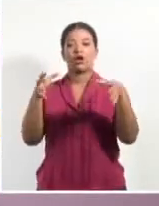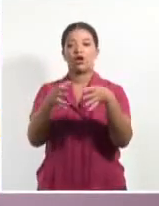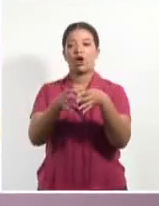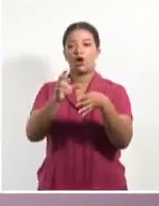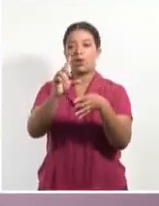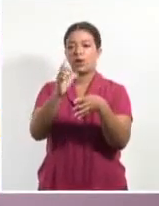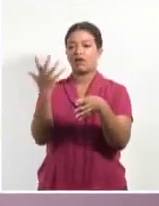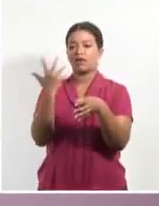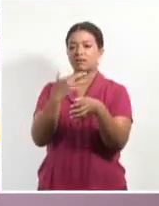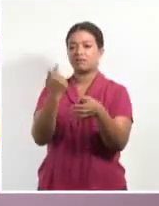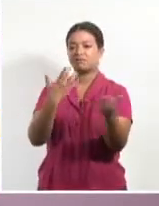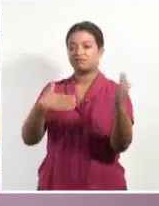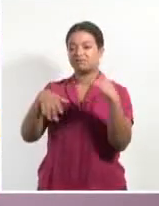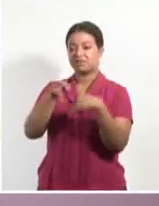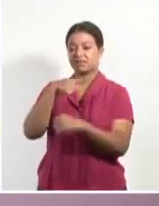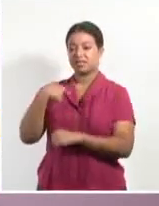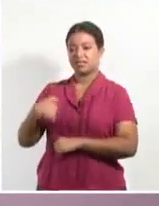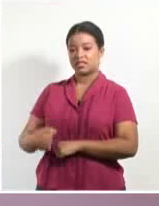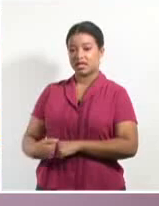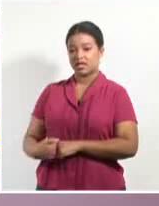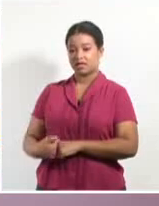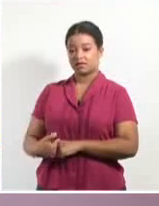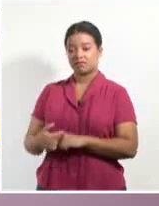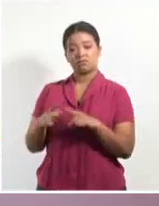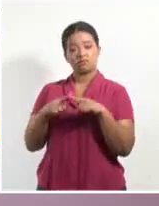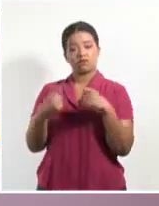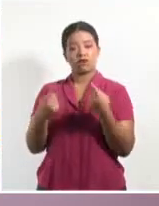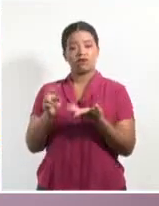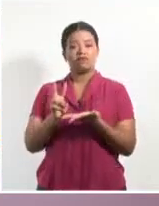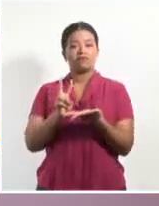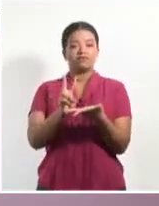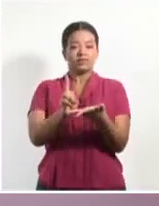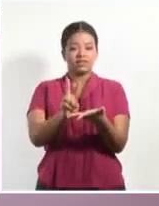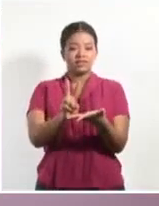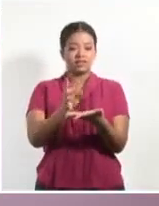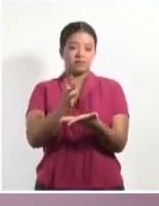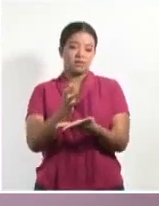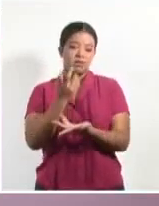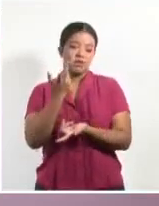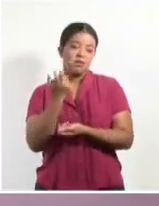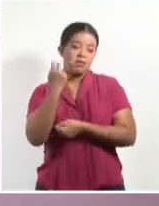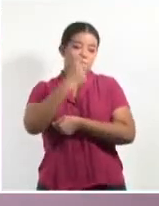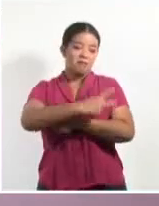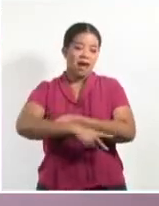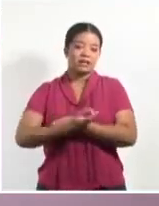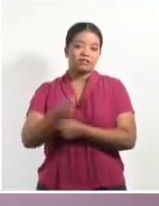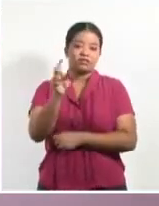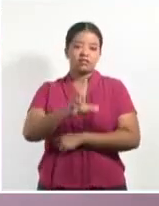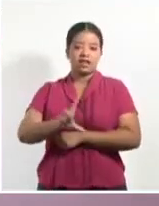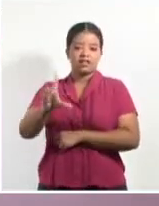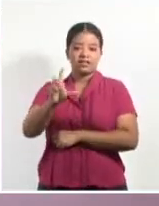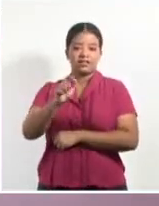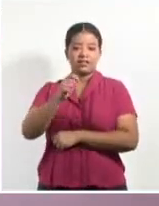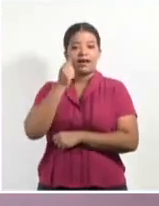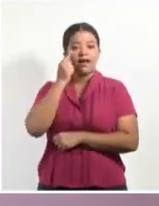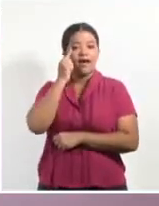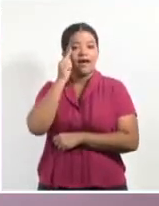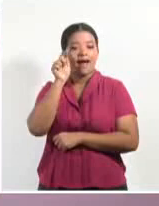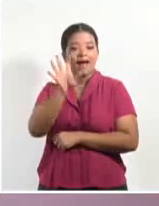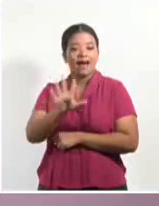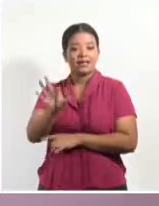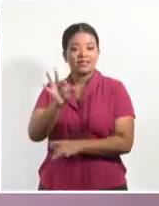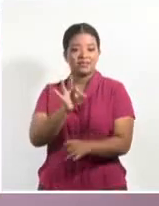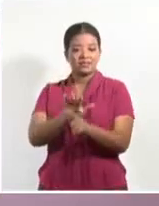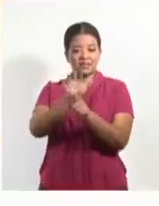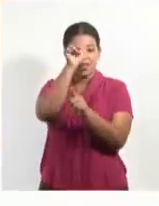con el primer ministro de China, Li Qian, como parte de su visita oficial por países socialistas de Asia, que inició este domingo. En